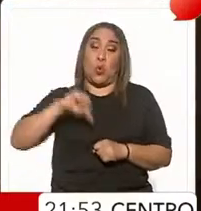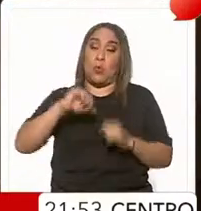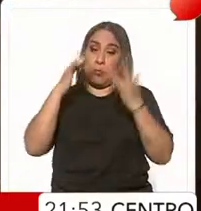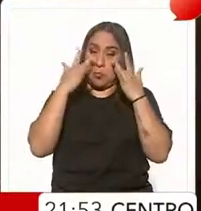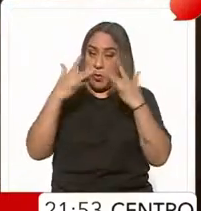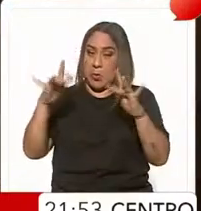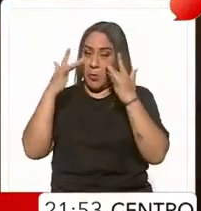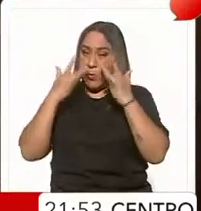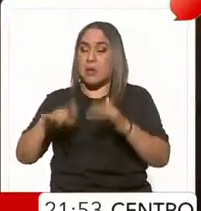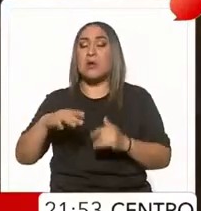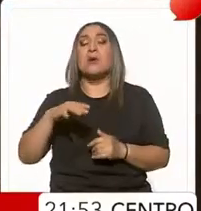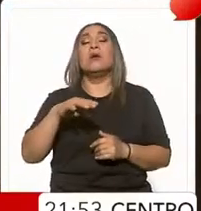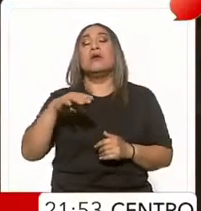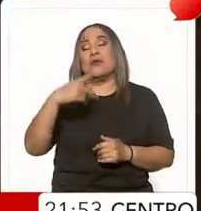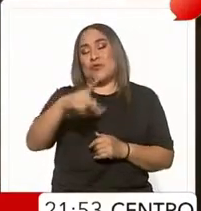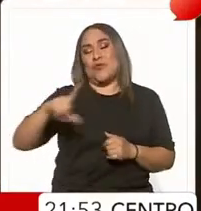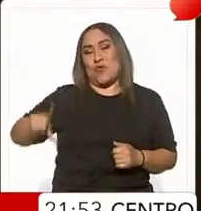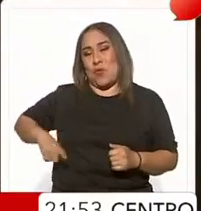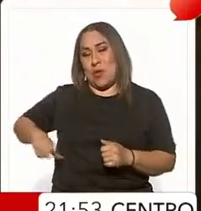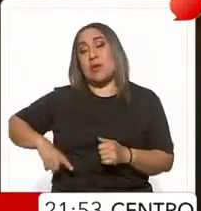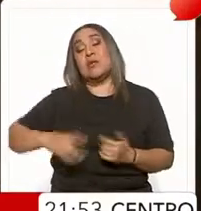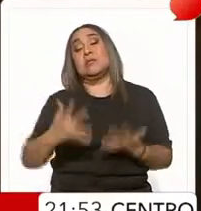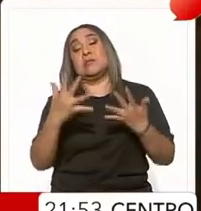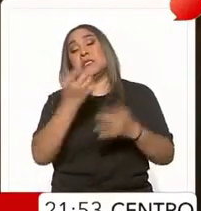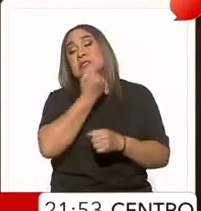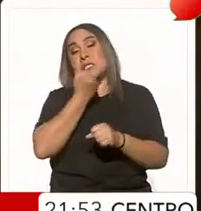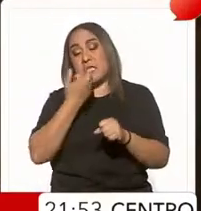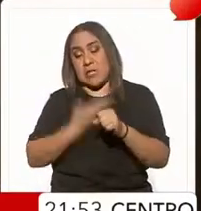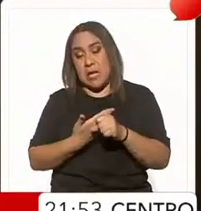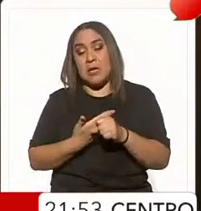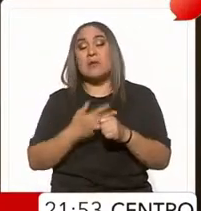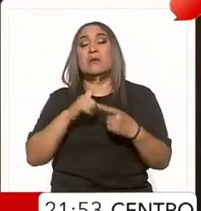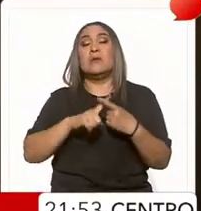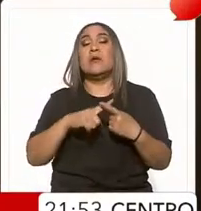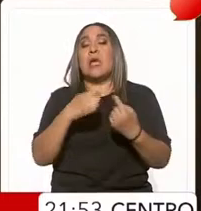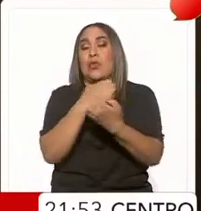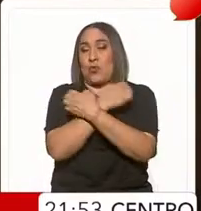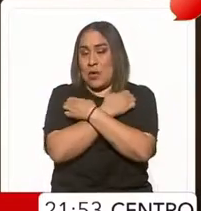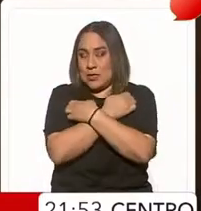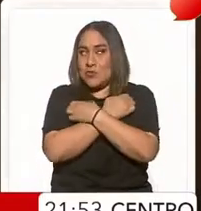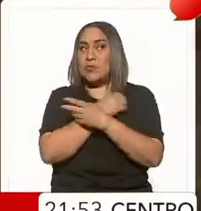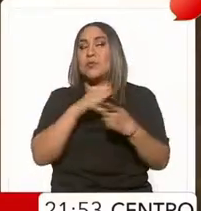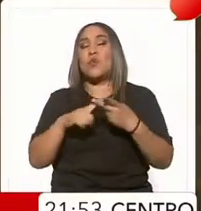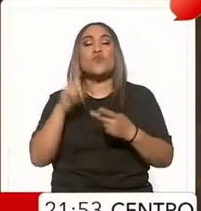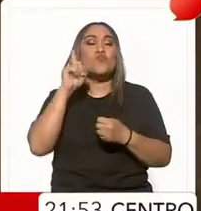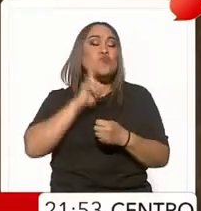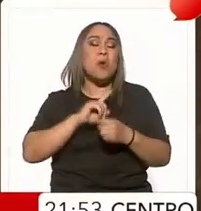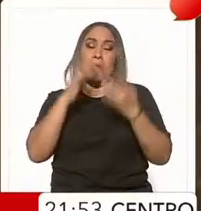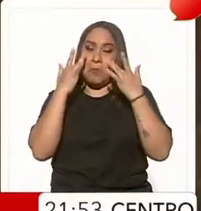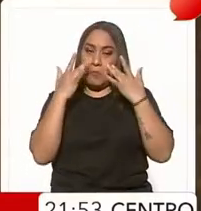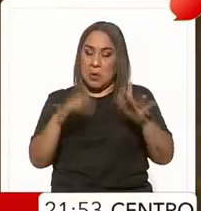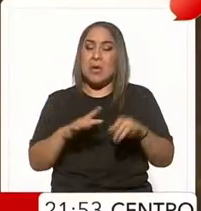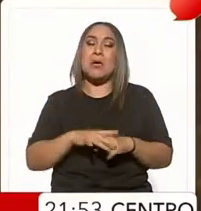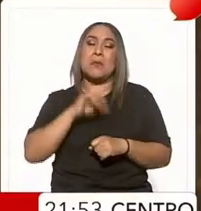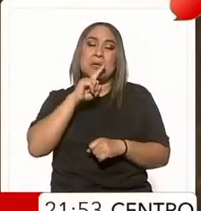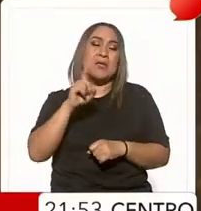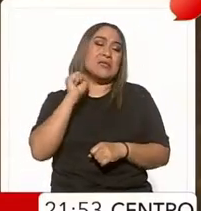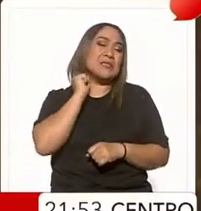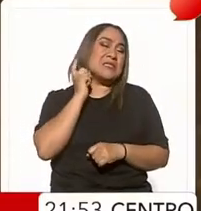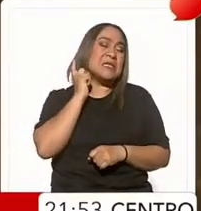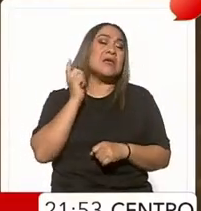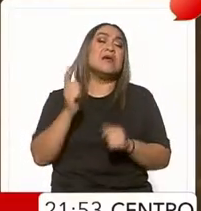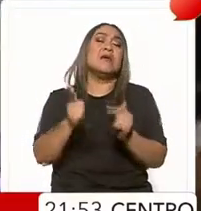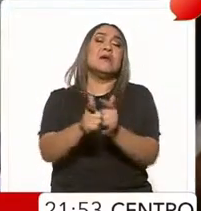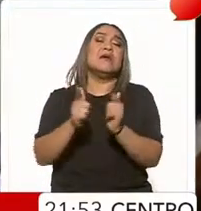al gobierno de Boluarte otros cinco ministros entre ellos los de educación y de la mujer al mismo tiempo en el congreso el partido Perú